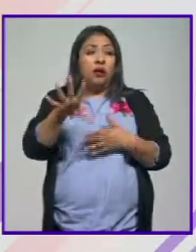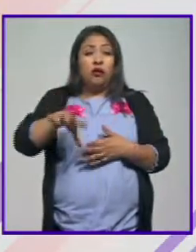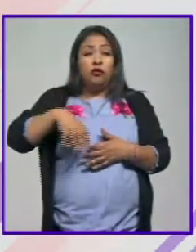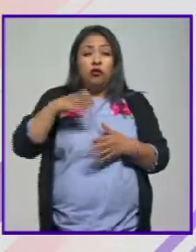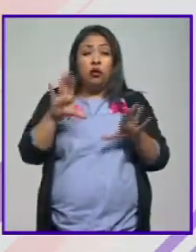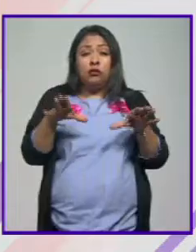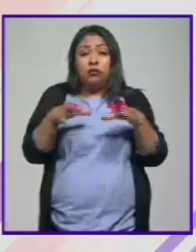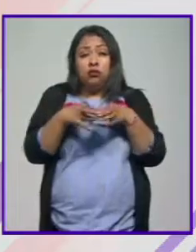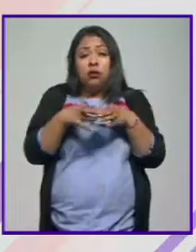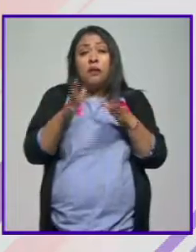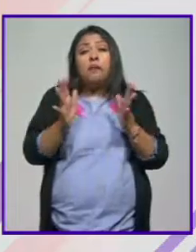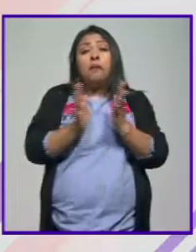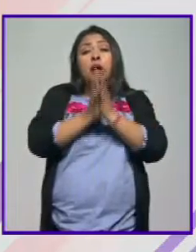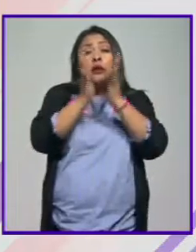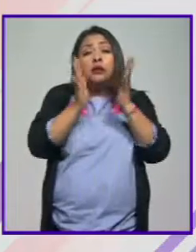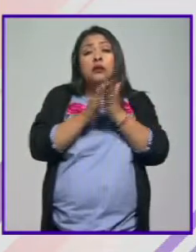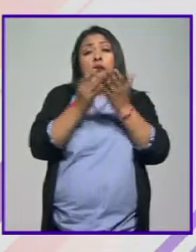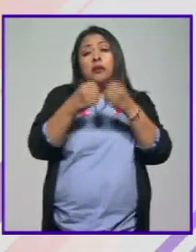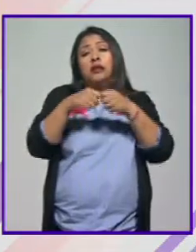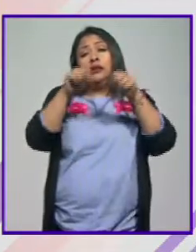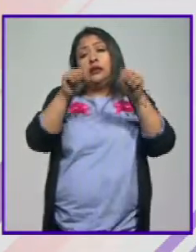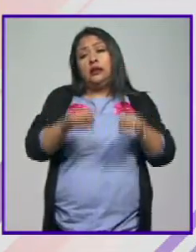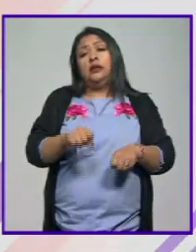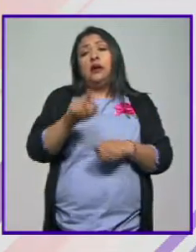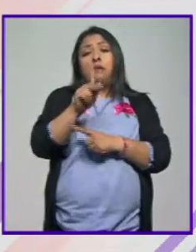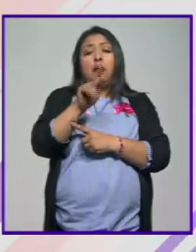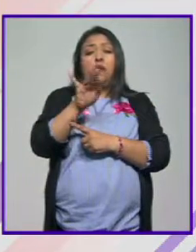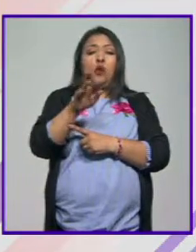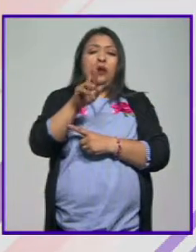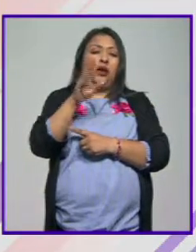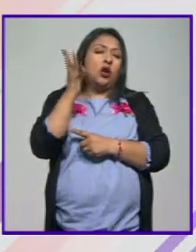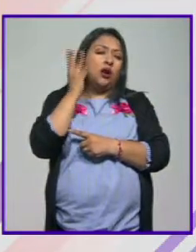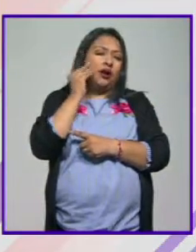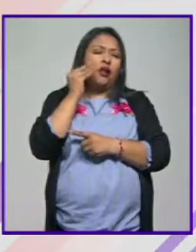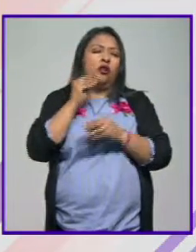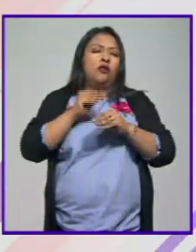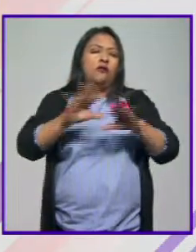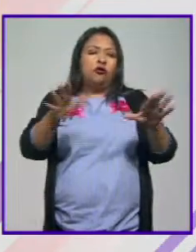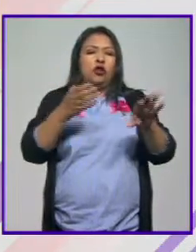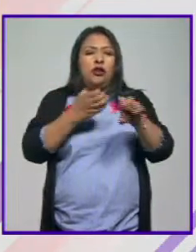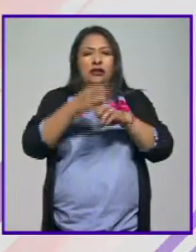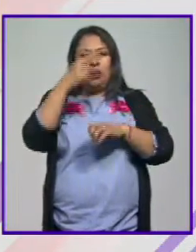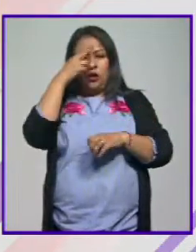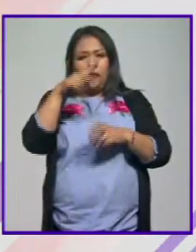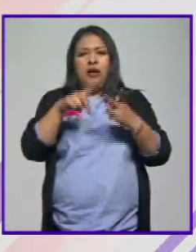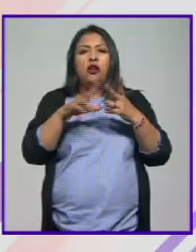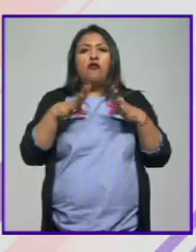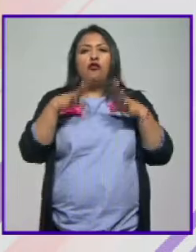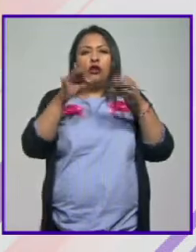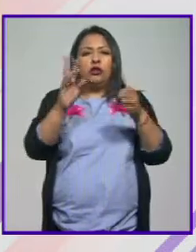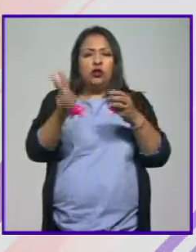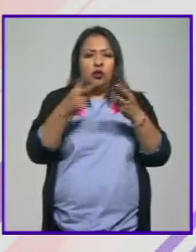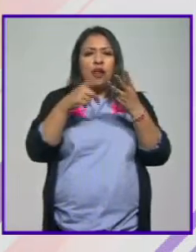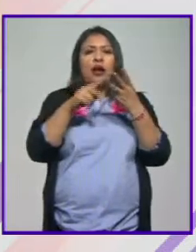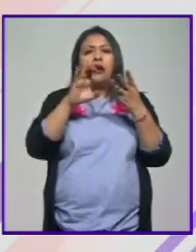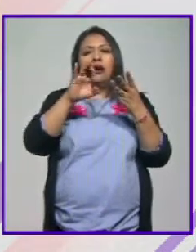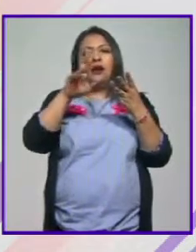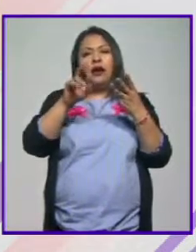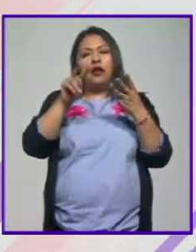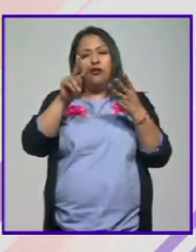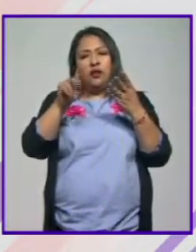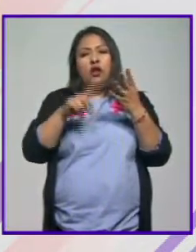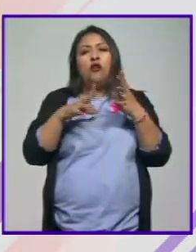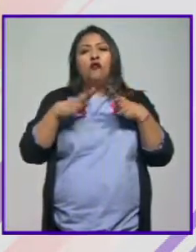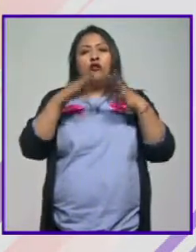esfuerzo colectivo en el que participó el Sistema Público de Radiodifusión del Estado Mexicano, Fundación UNAM, Claro Video, la